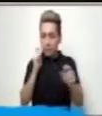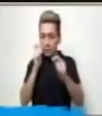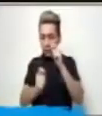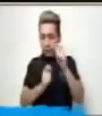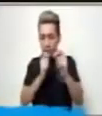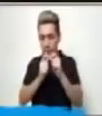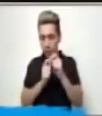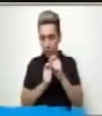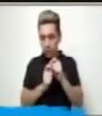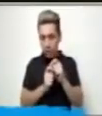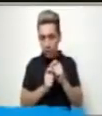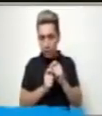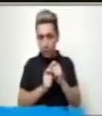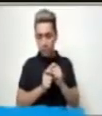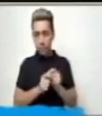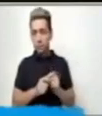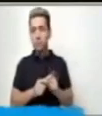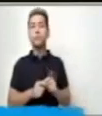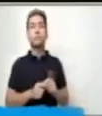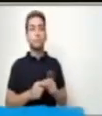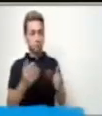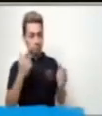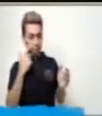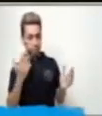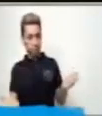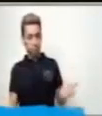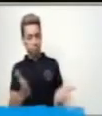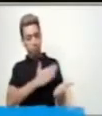Adivina quién soy. Observemos.